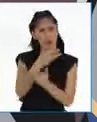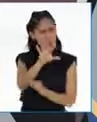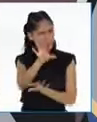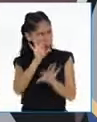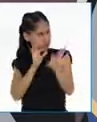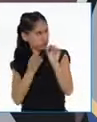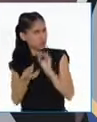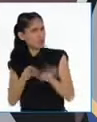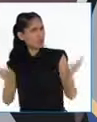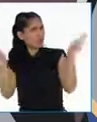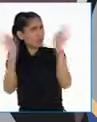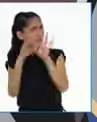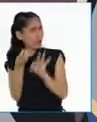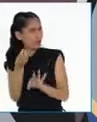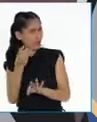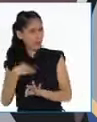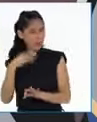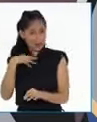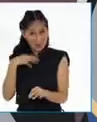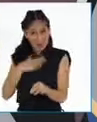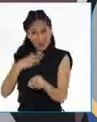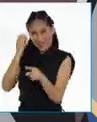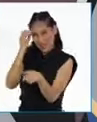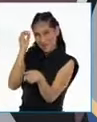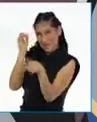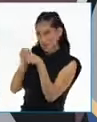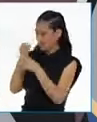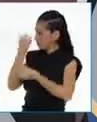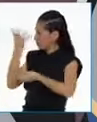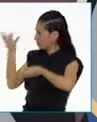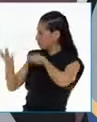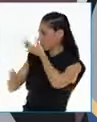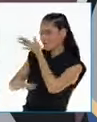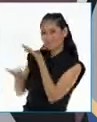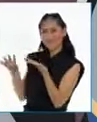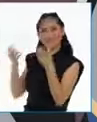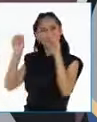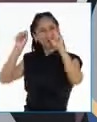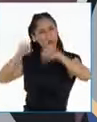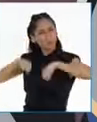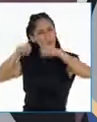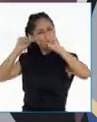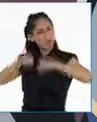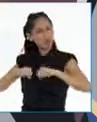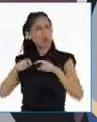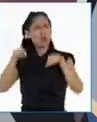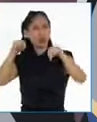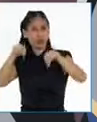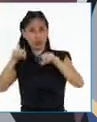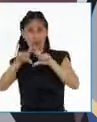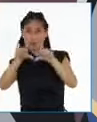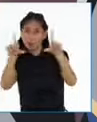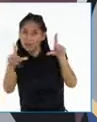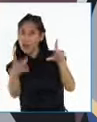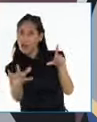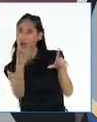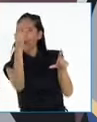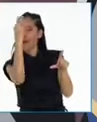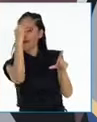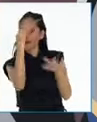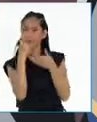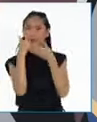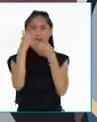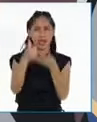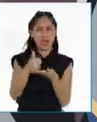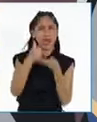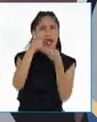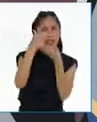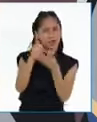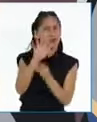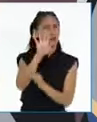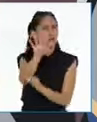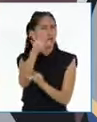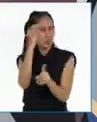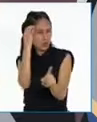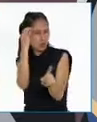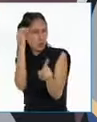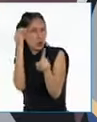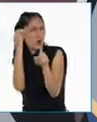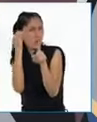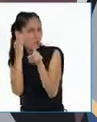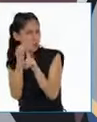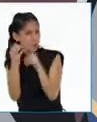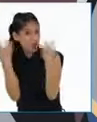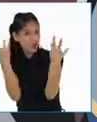Muy bien, Edwin y Yari y María. La misión de hoy nos ayudó a comenzar a construir una opinión propia con respecto a la